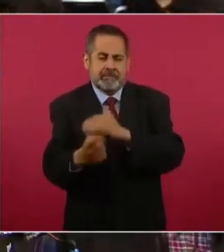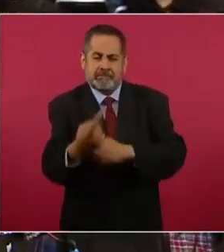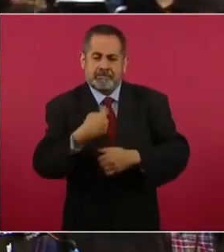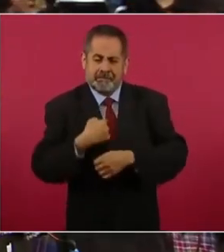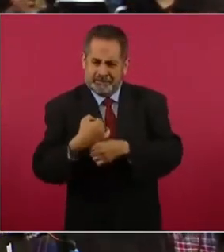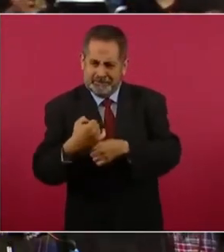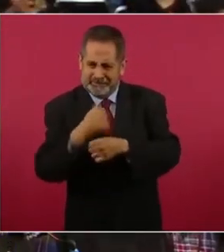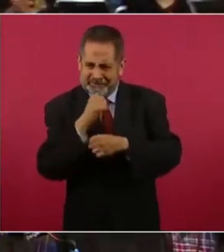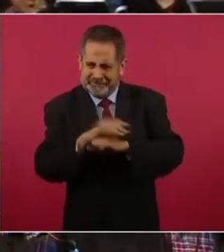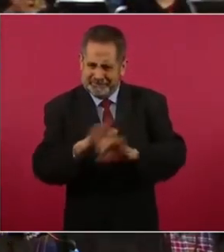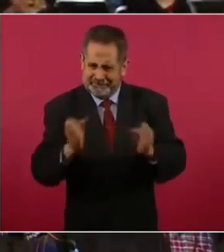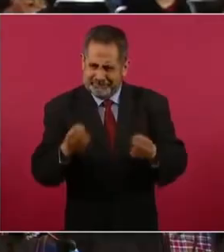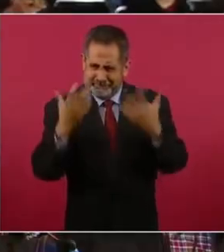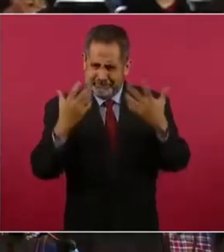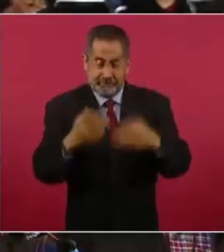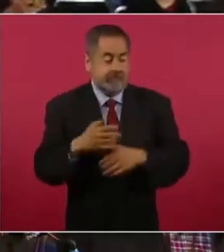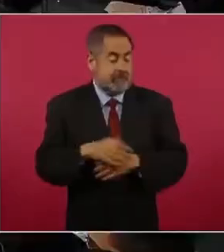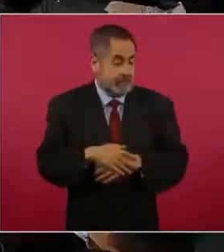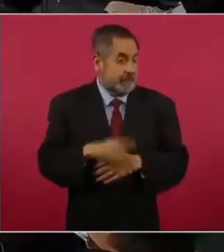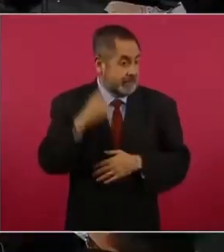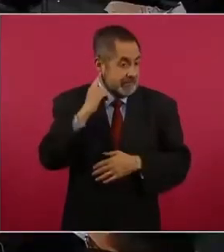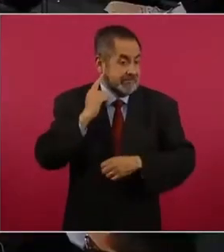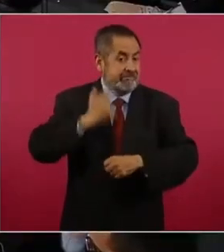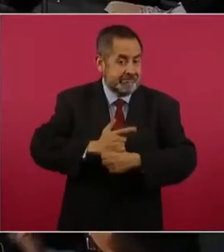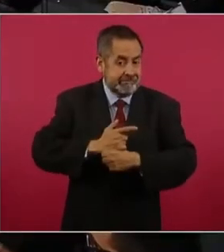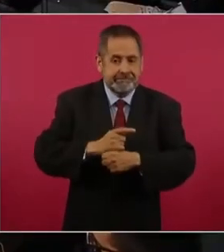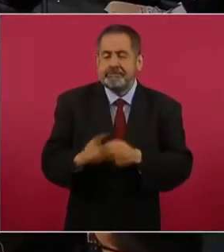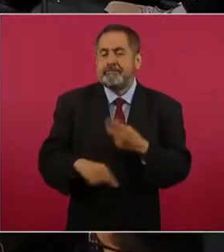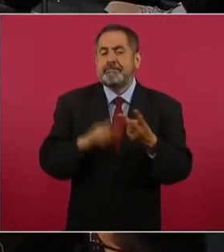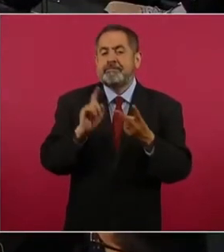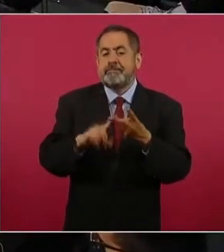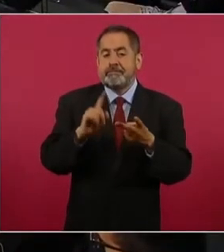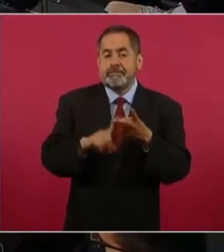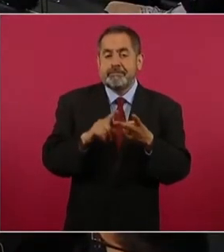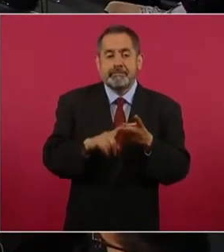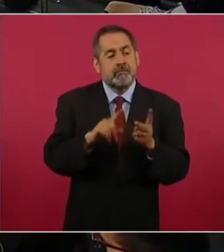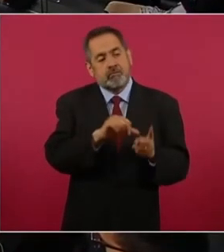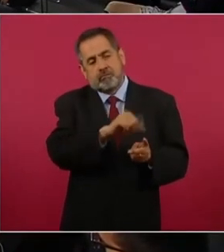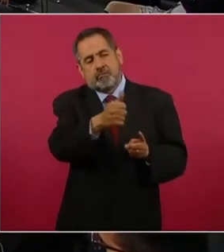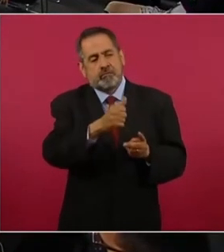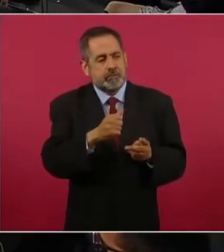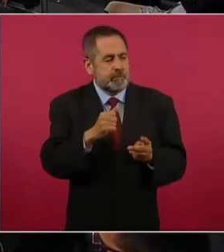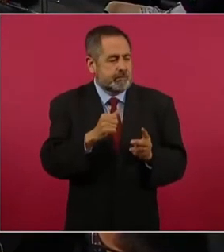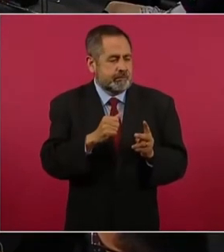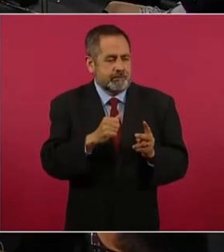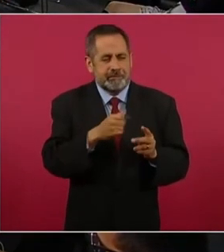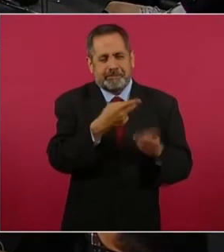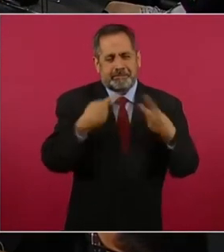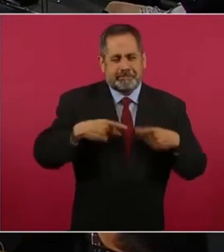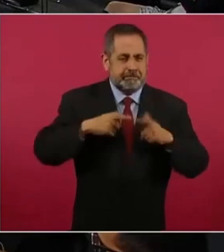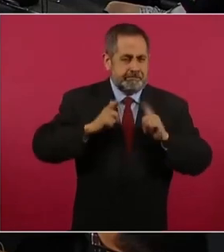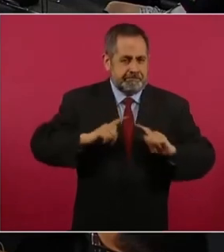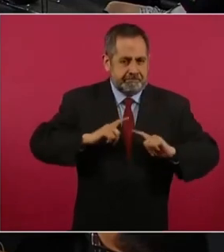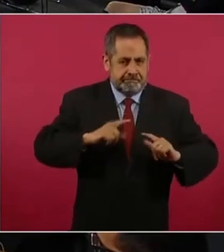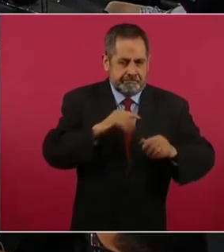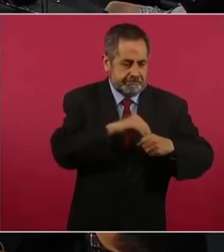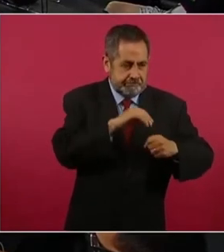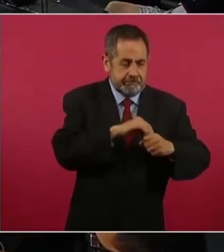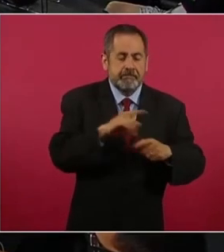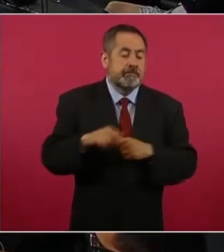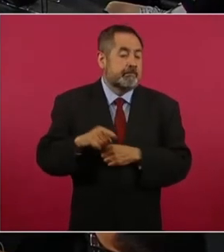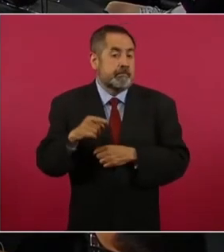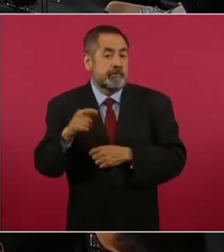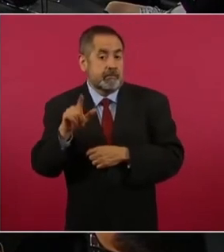investigaran. También en una segunda intervención que tuvo con otro agente infiltrado, Genaro García Luna